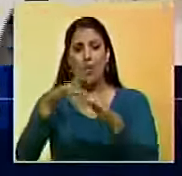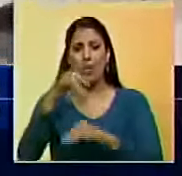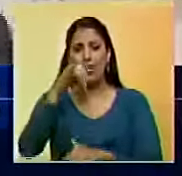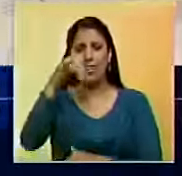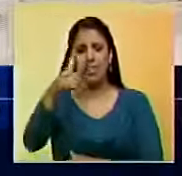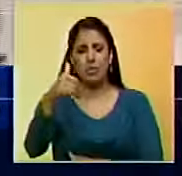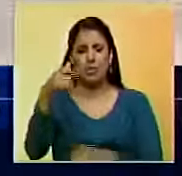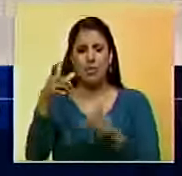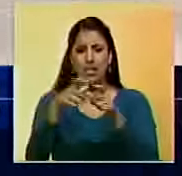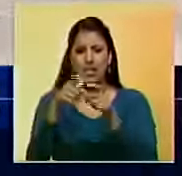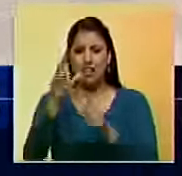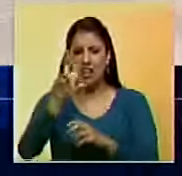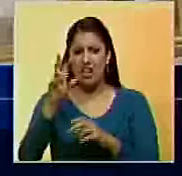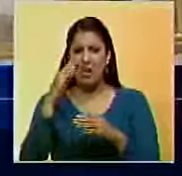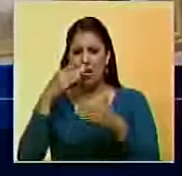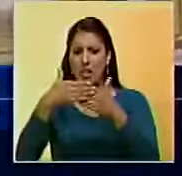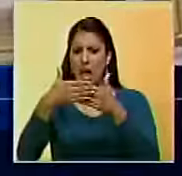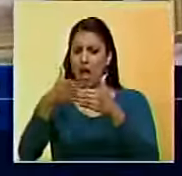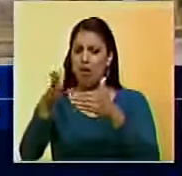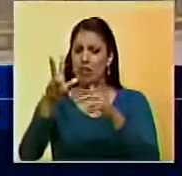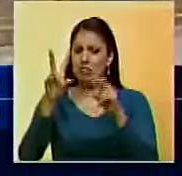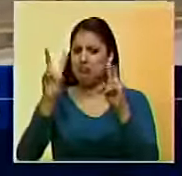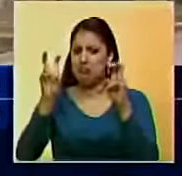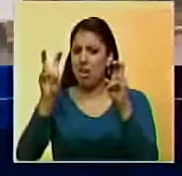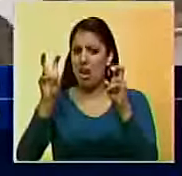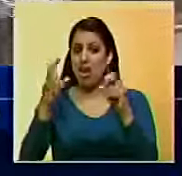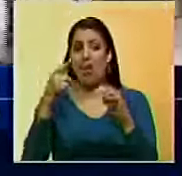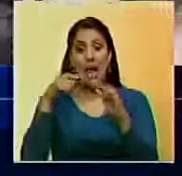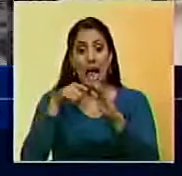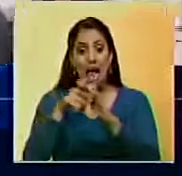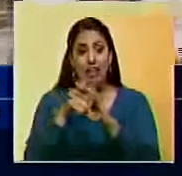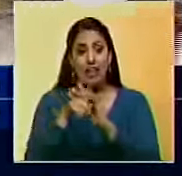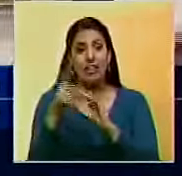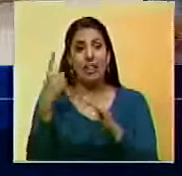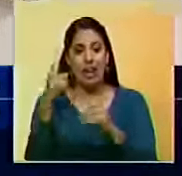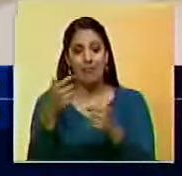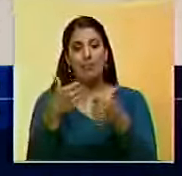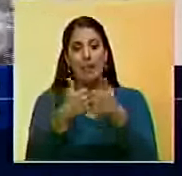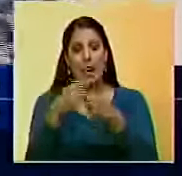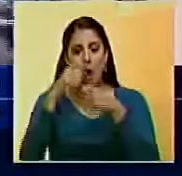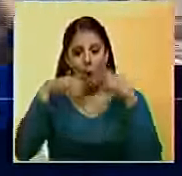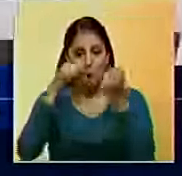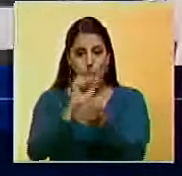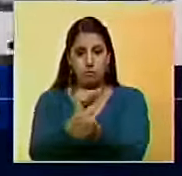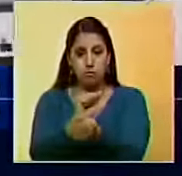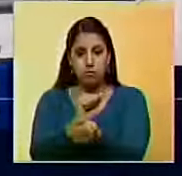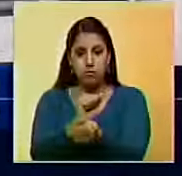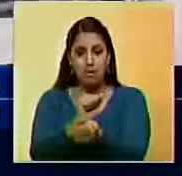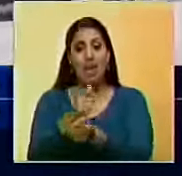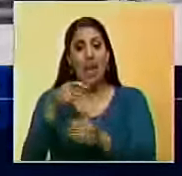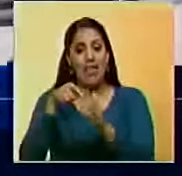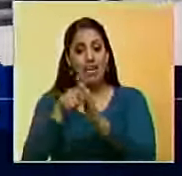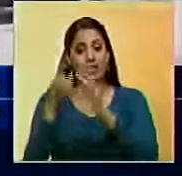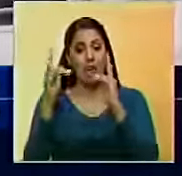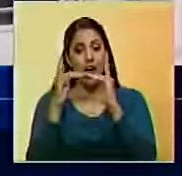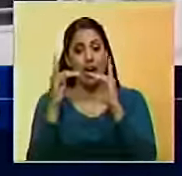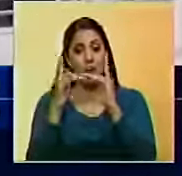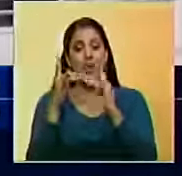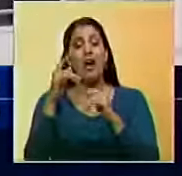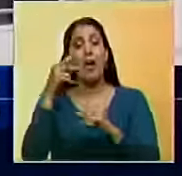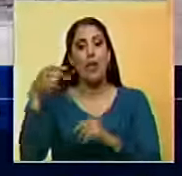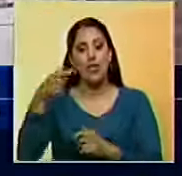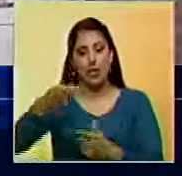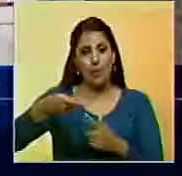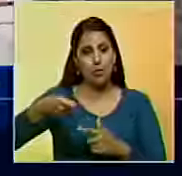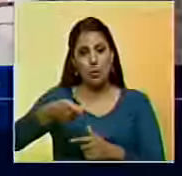denuncia de unos vecinos que observaron la puerta abierta. Al momento de ingresar, se observó a la pareja amordazada en una de las habitaciones con heridas por